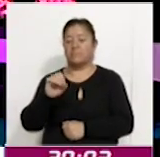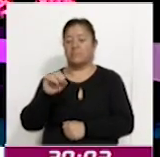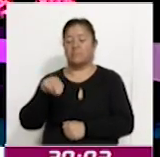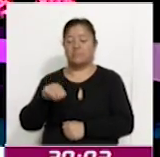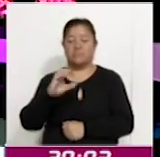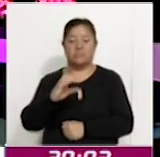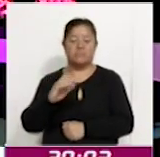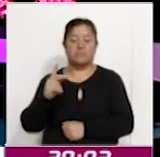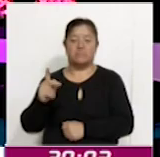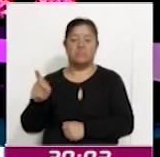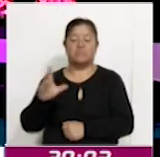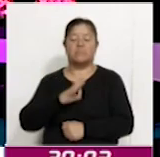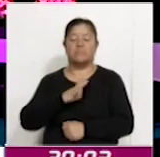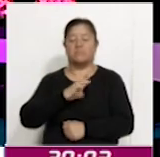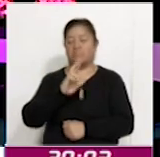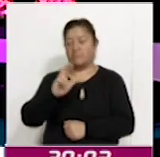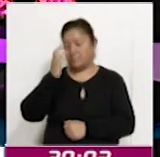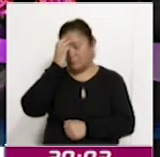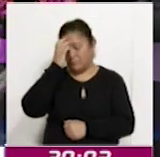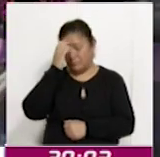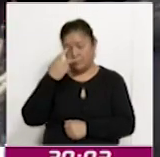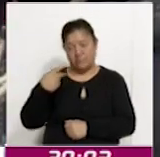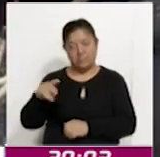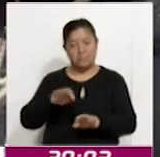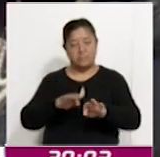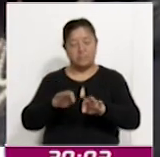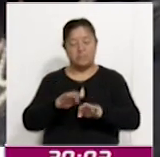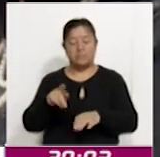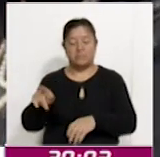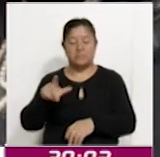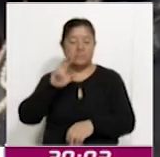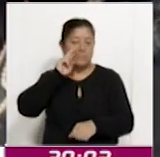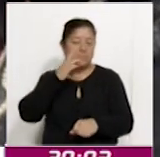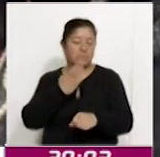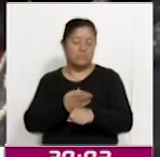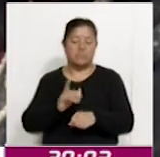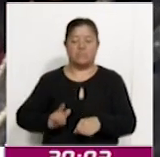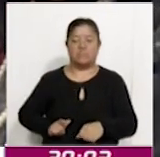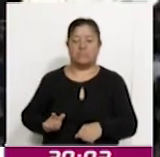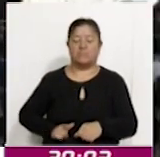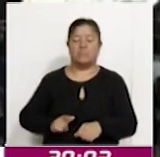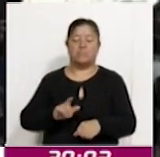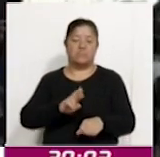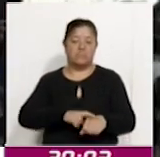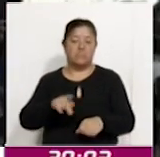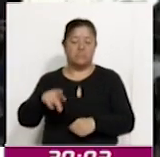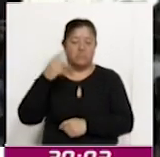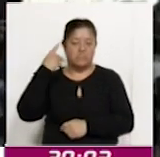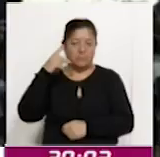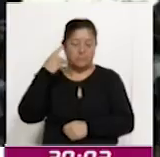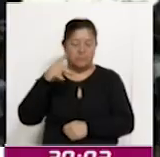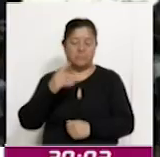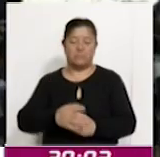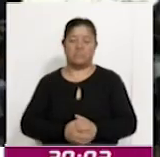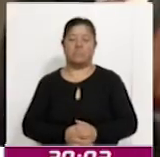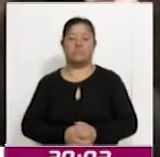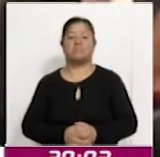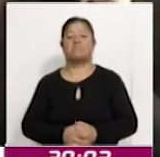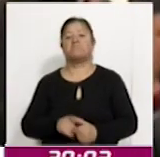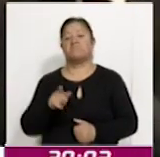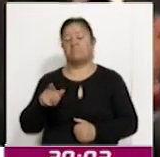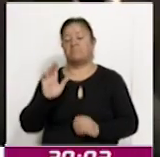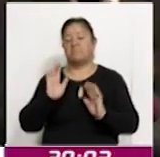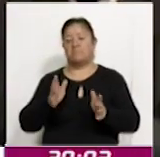labor al frente del gobierno de Puebla. La gobernadora Lorena Cuellar Cisneros asistió como invitada especial a la